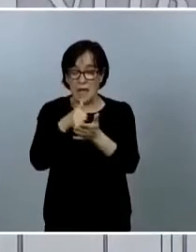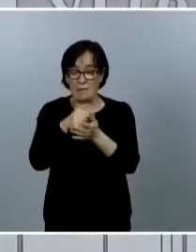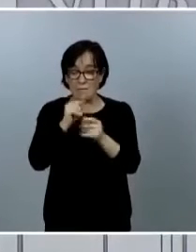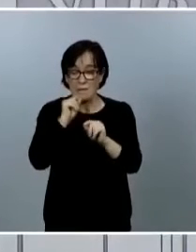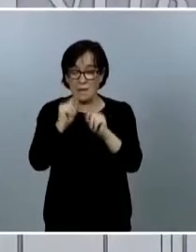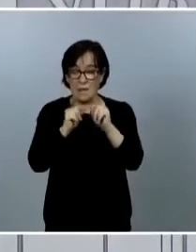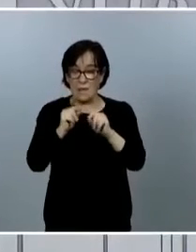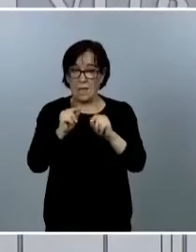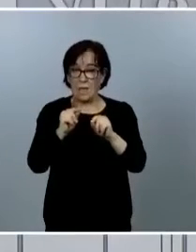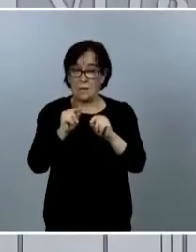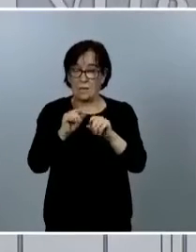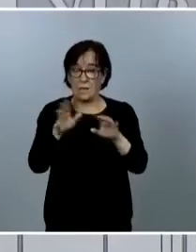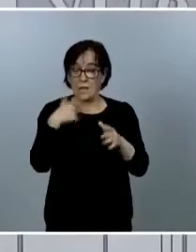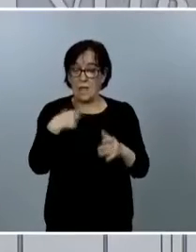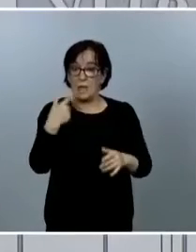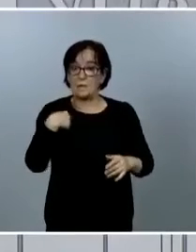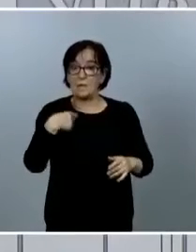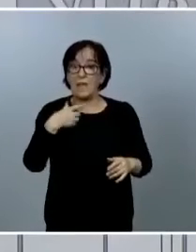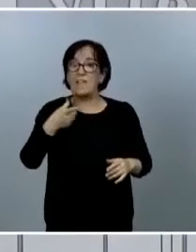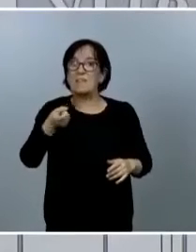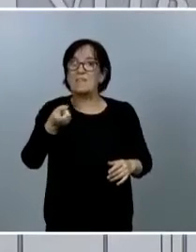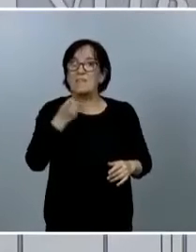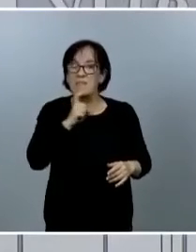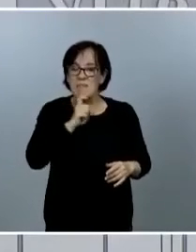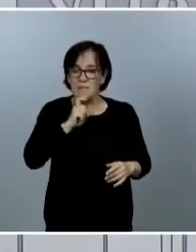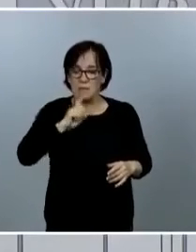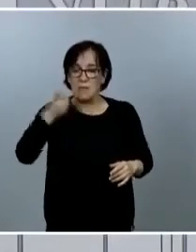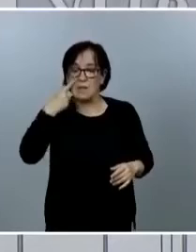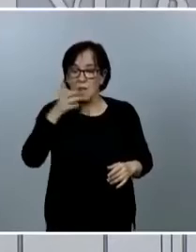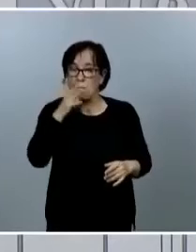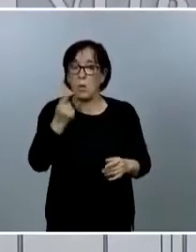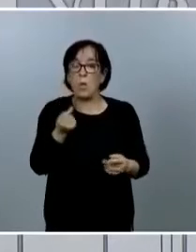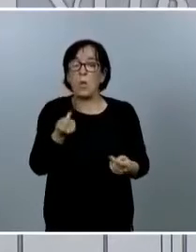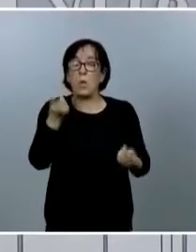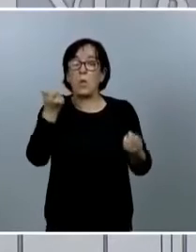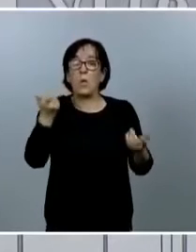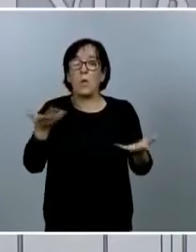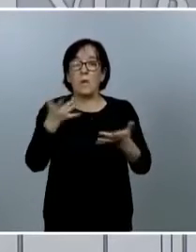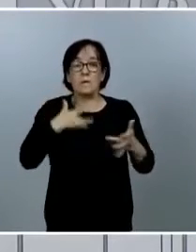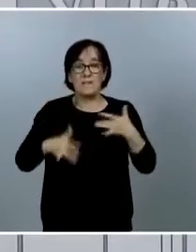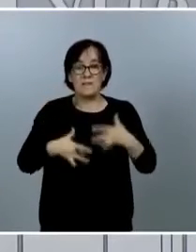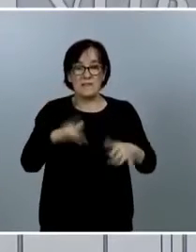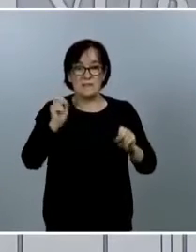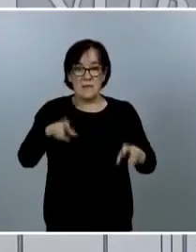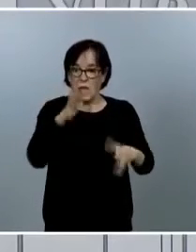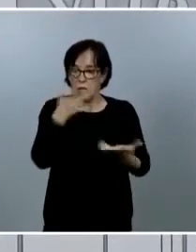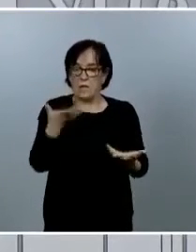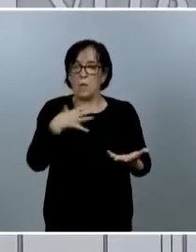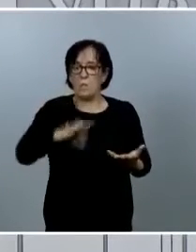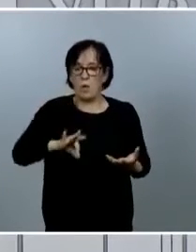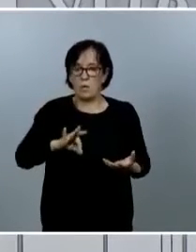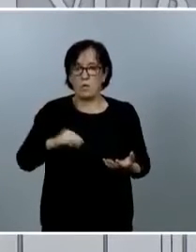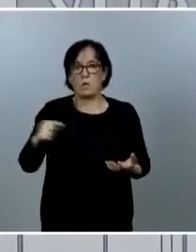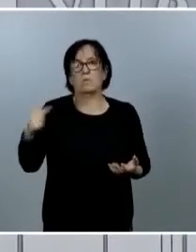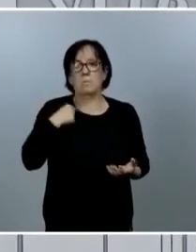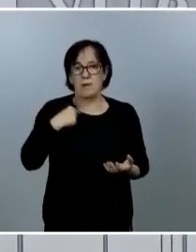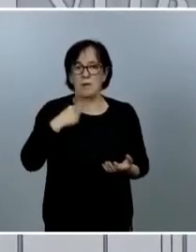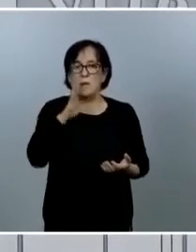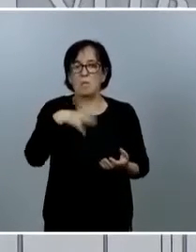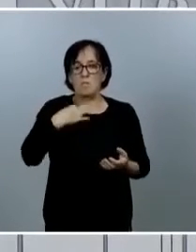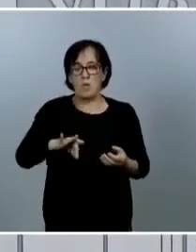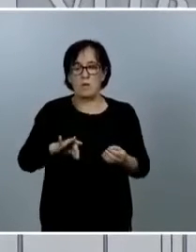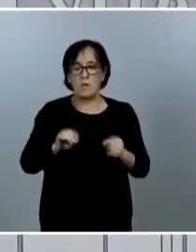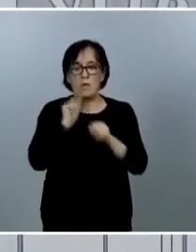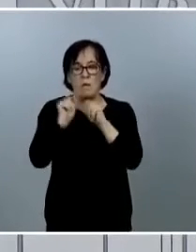era difícil detectar algunos de los casos porque eran muy leves o incluso asintomáticos podemos incluso perder más y eso puede hacer que las transmisiones se